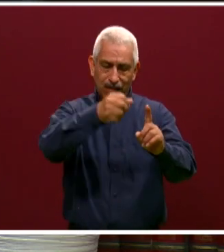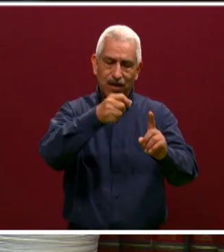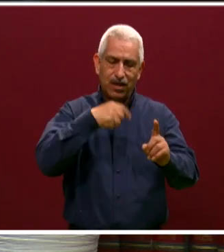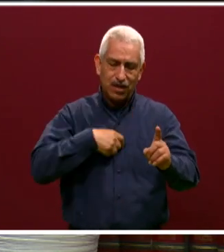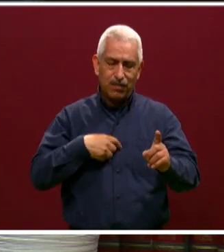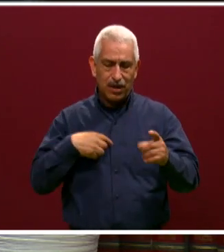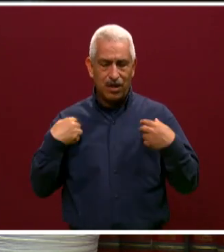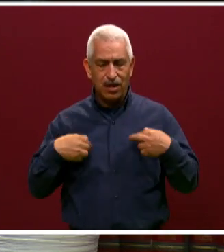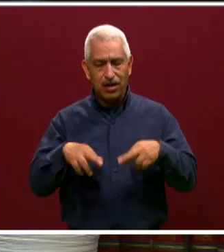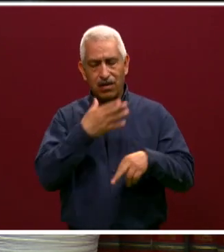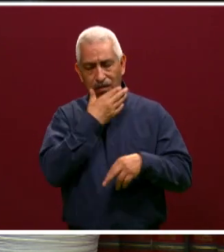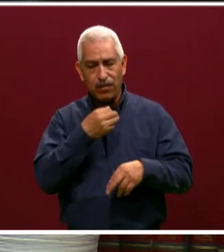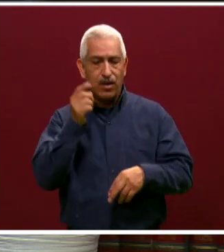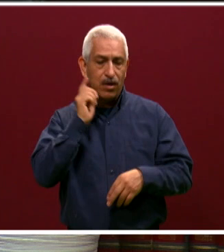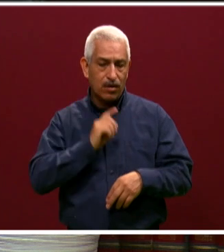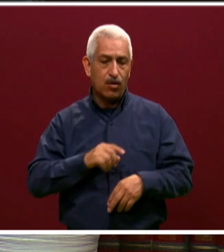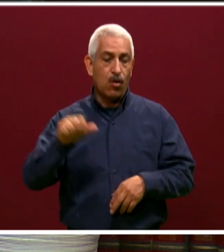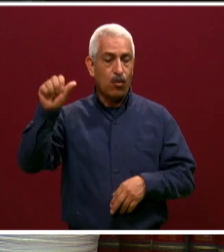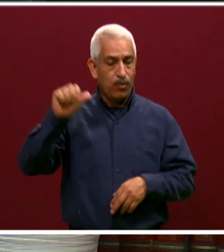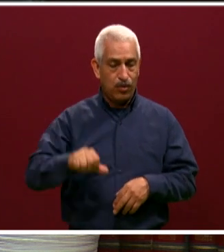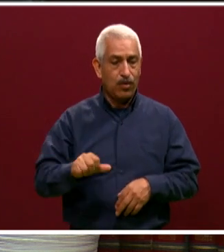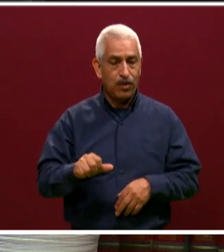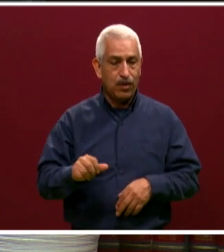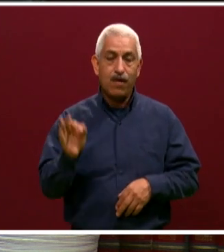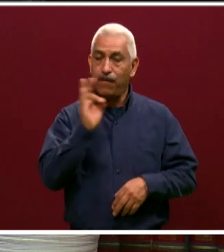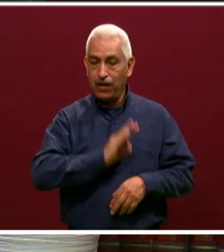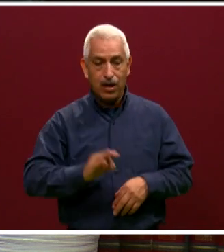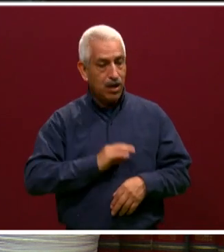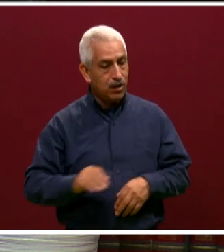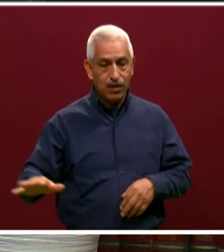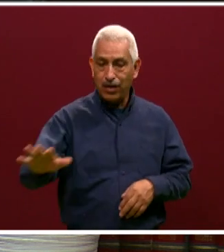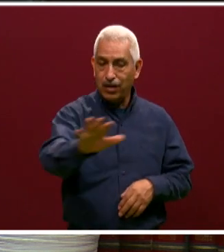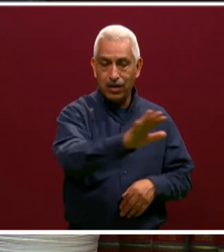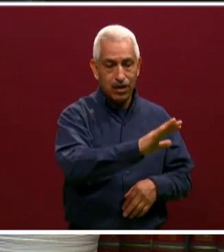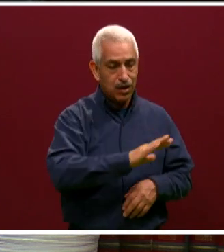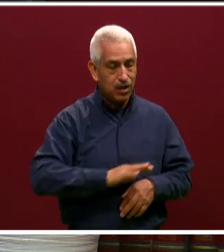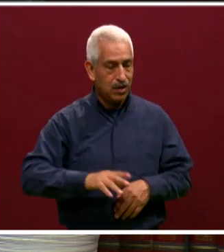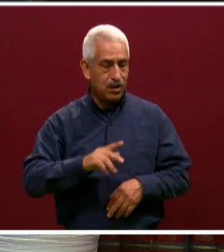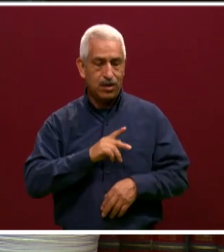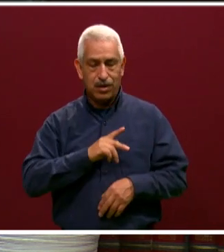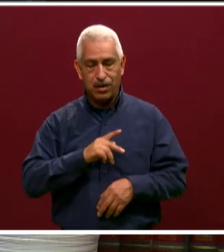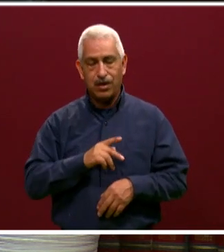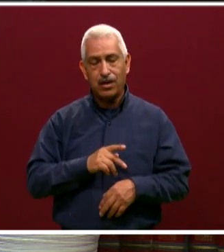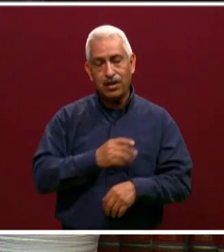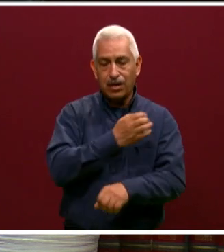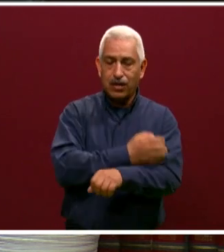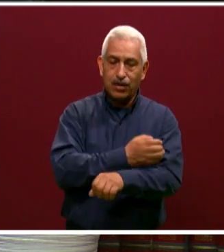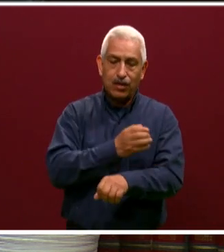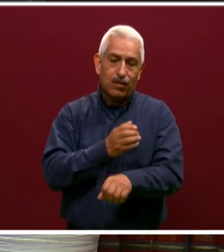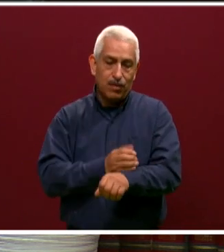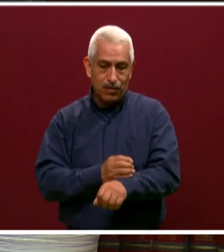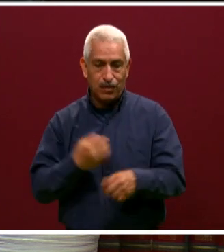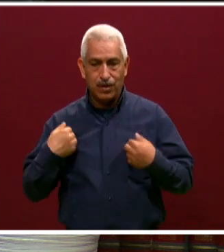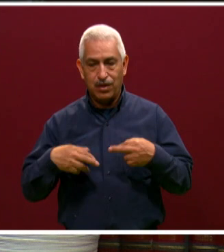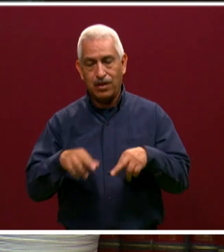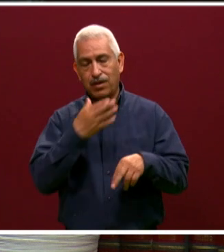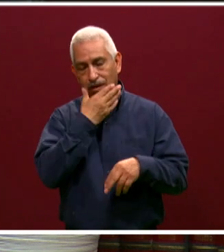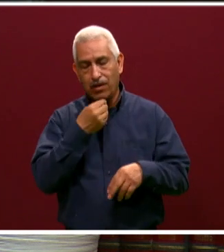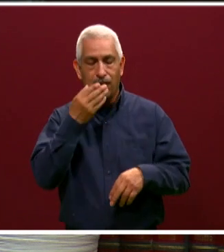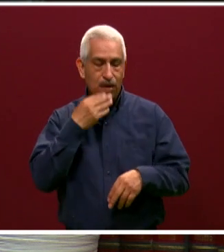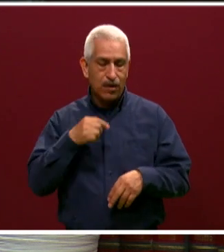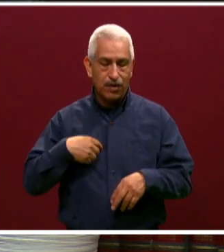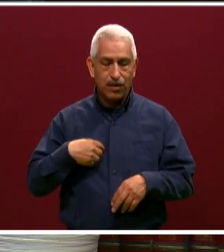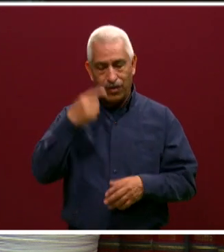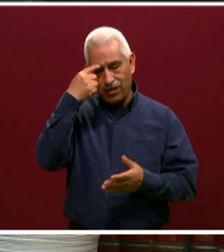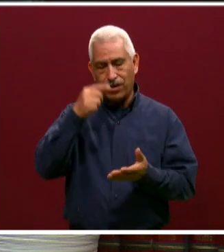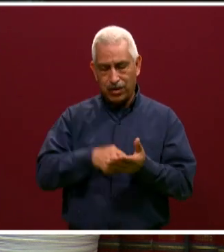cuales hoy los felicitamos porque empezamos con un 30%. Hoy estamos seguros que más del 95% de los